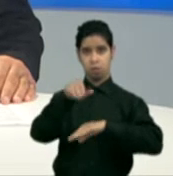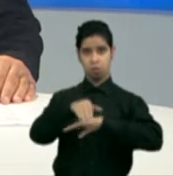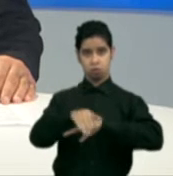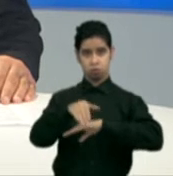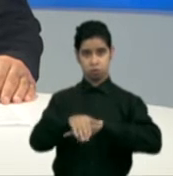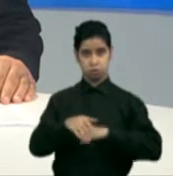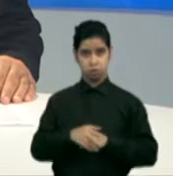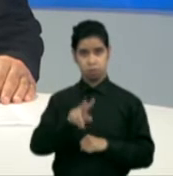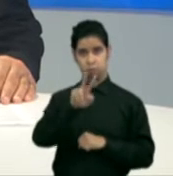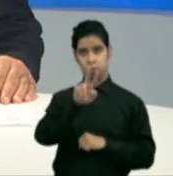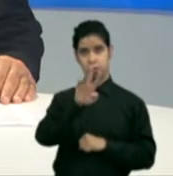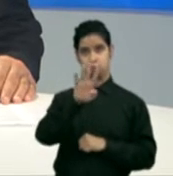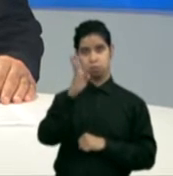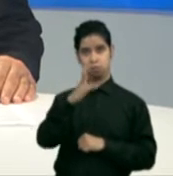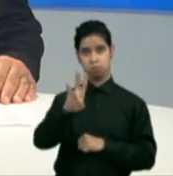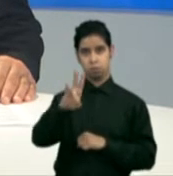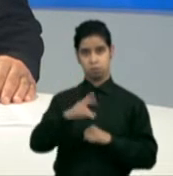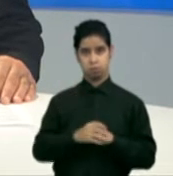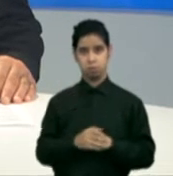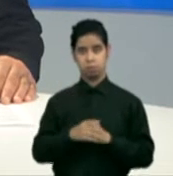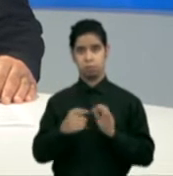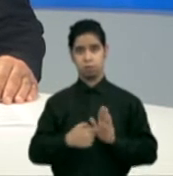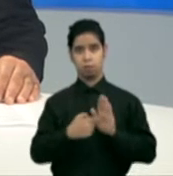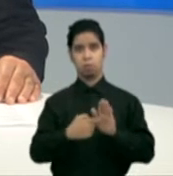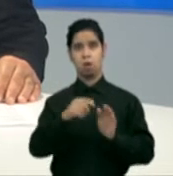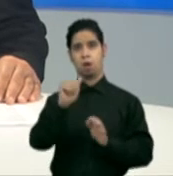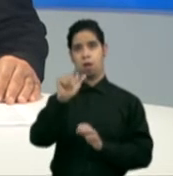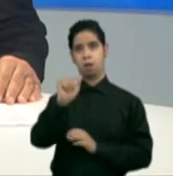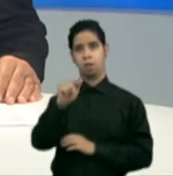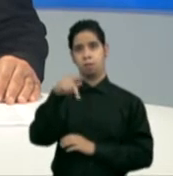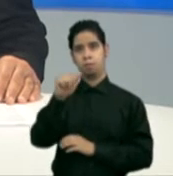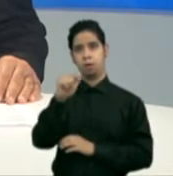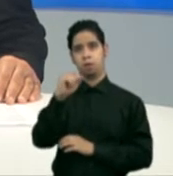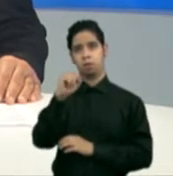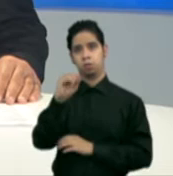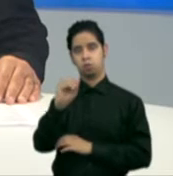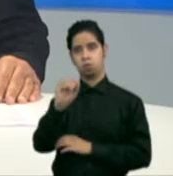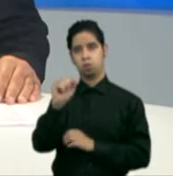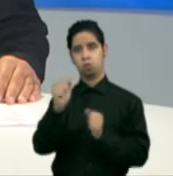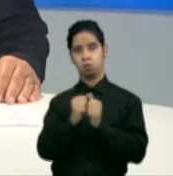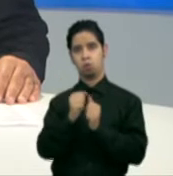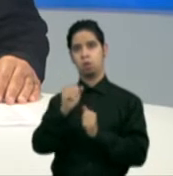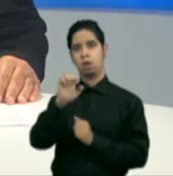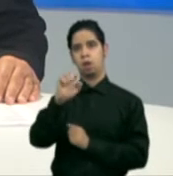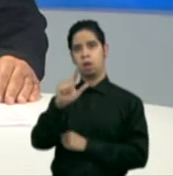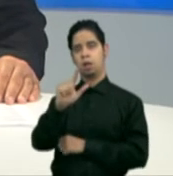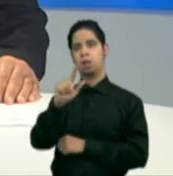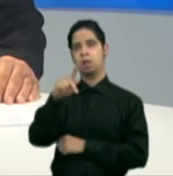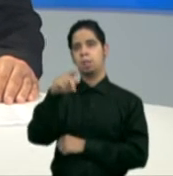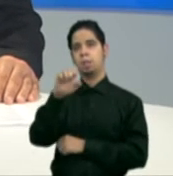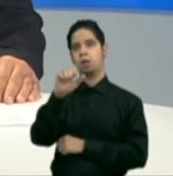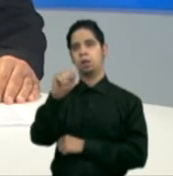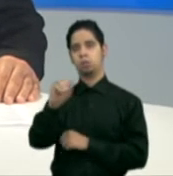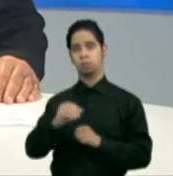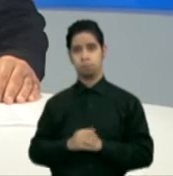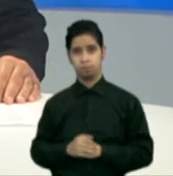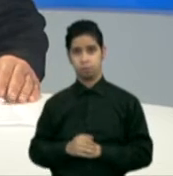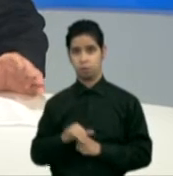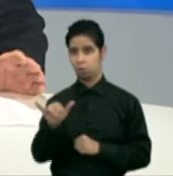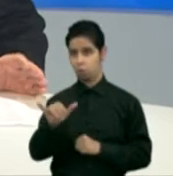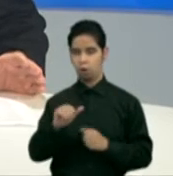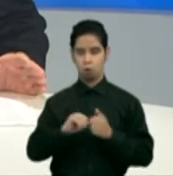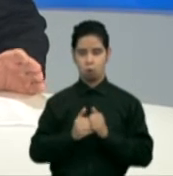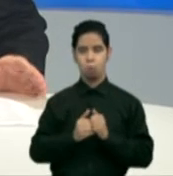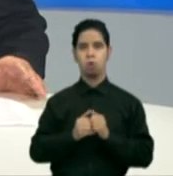24-7 presentamos Al Paso con el PES. Una mirada al consumo inteligente, la planificación y buena administración de nuestras